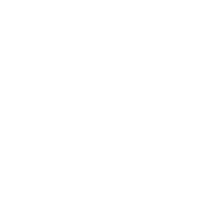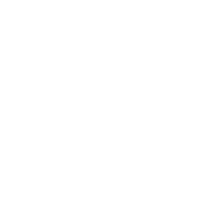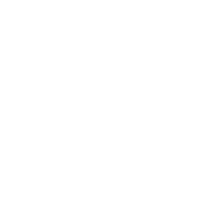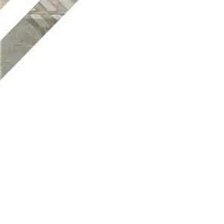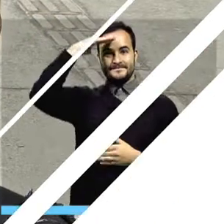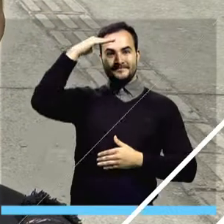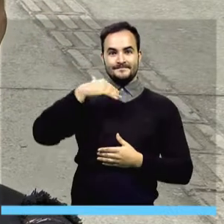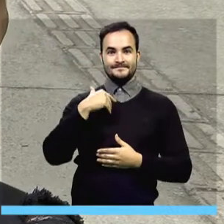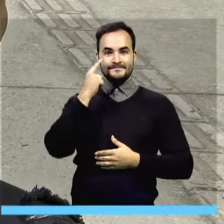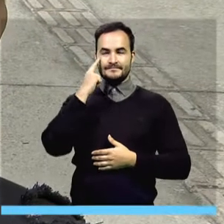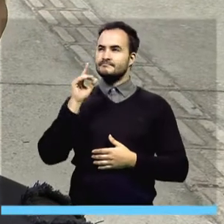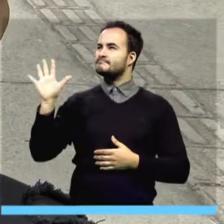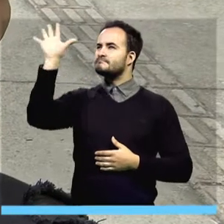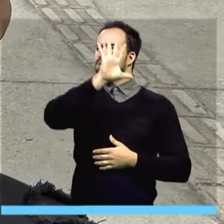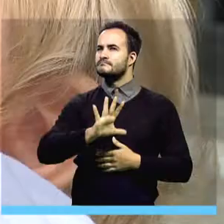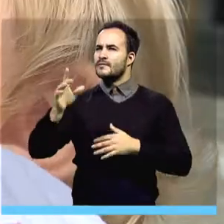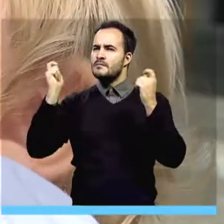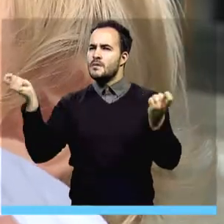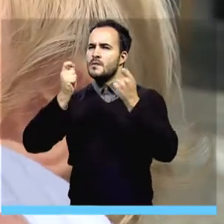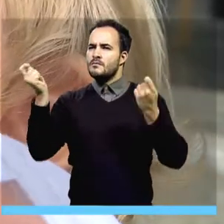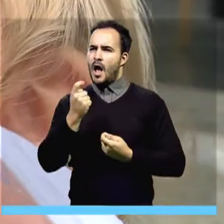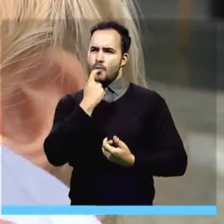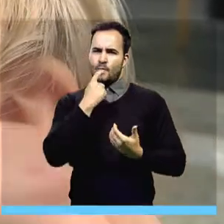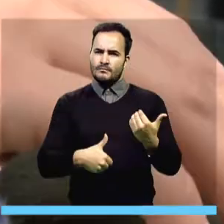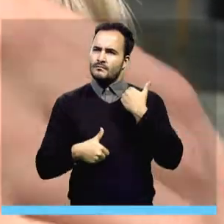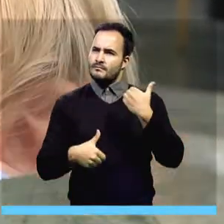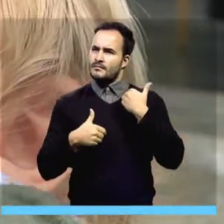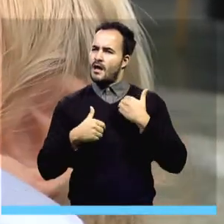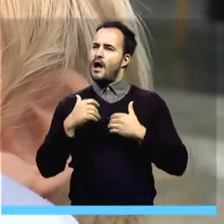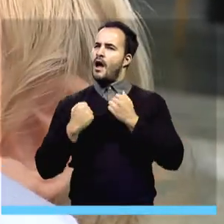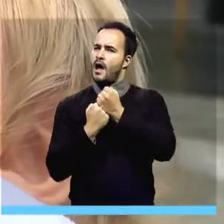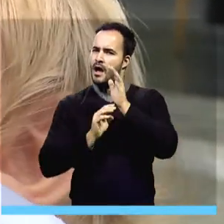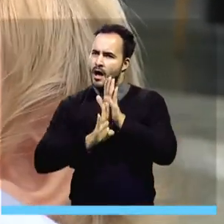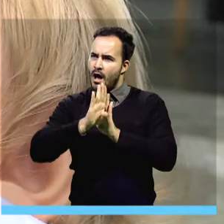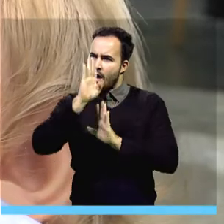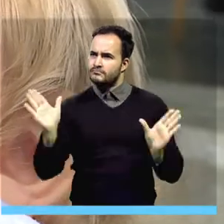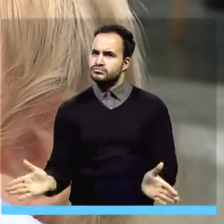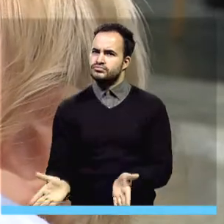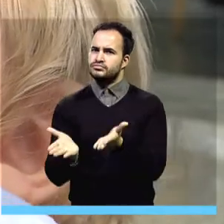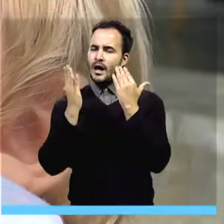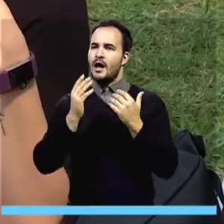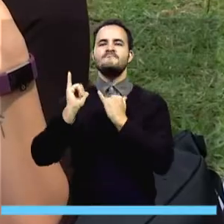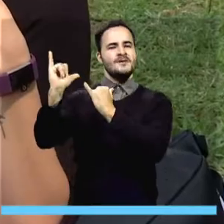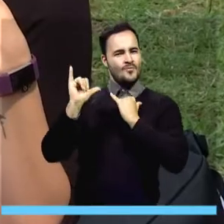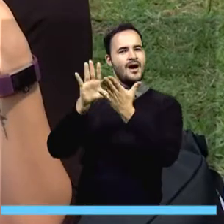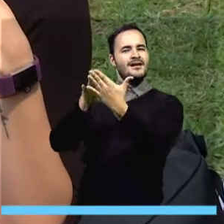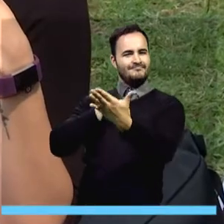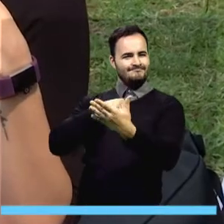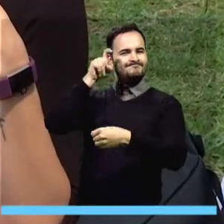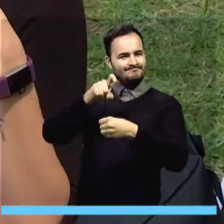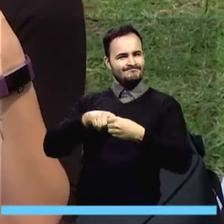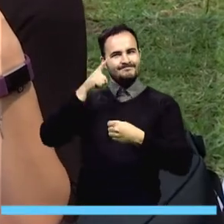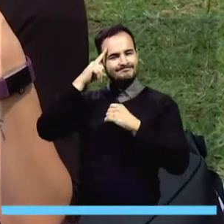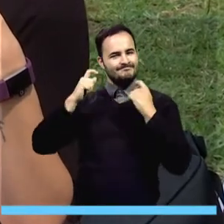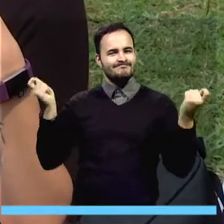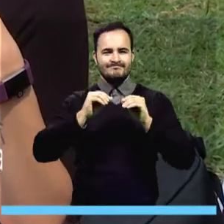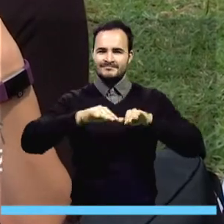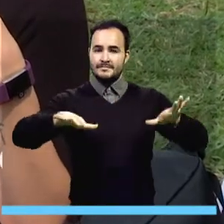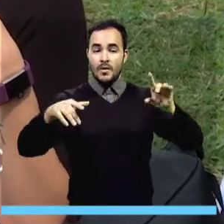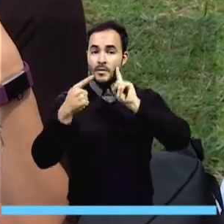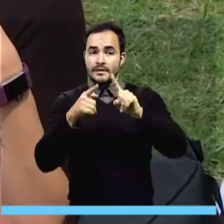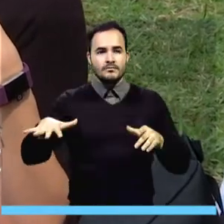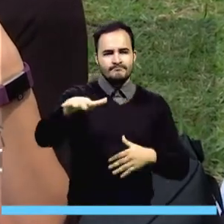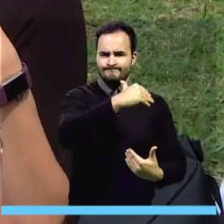Medellín se suma a la campaña nacional Lactar es el Futuro, con el objetivo de promover lactancia materna y generar